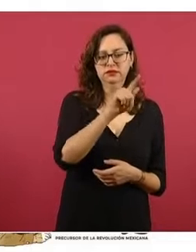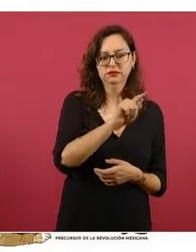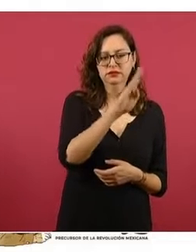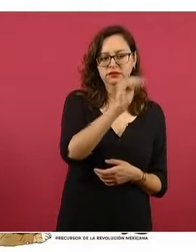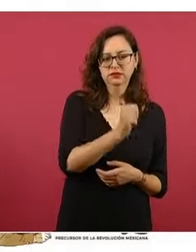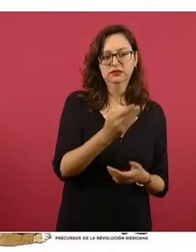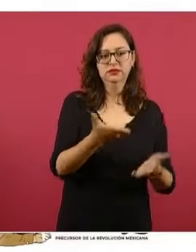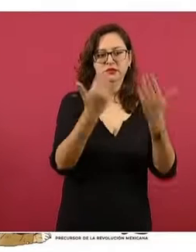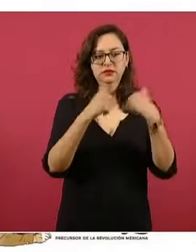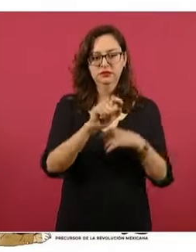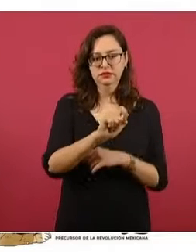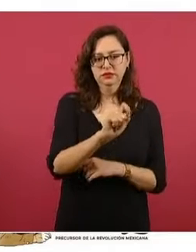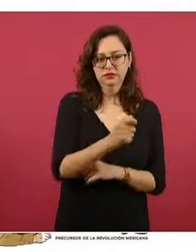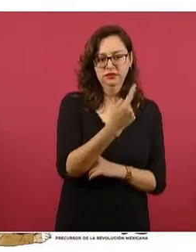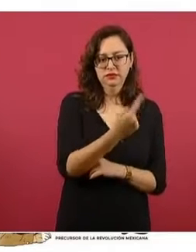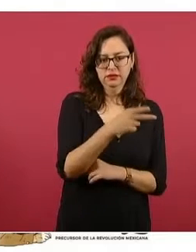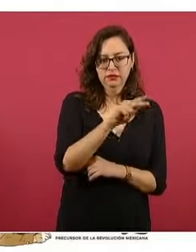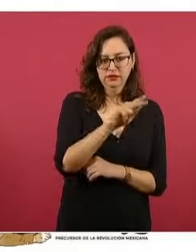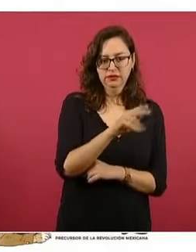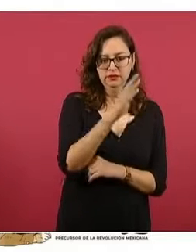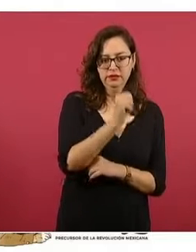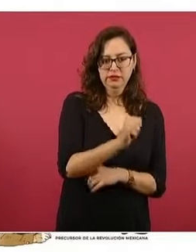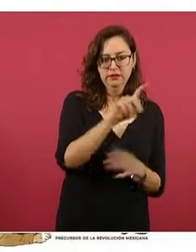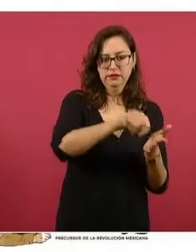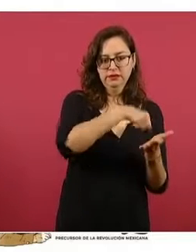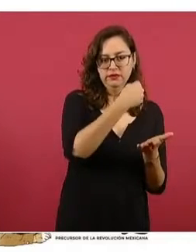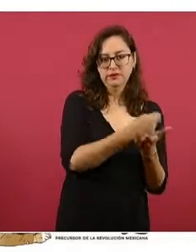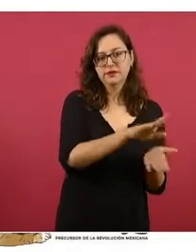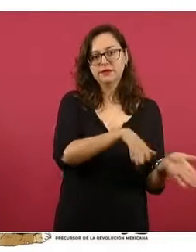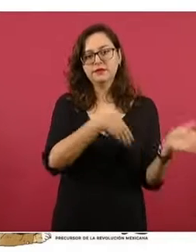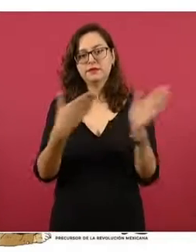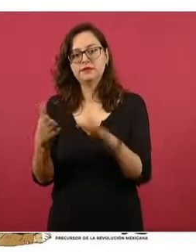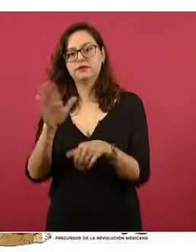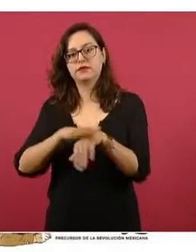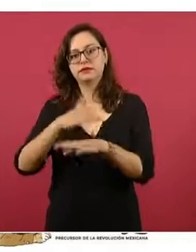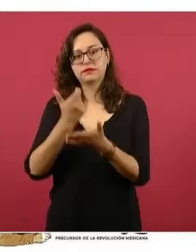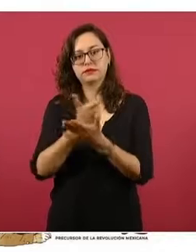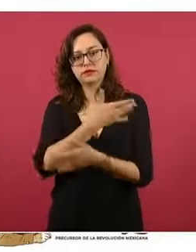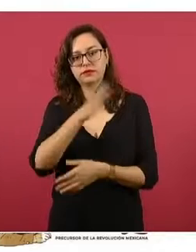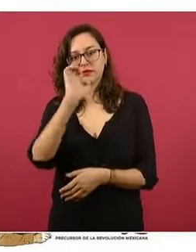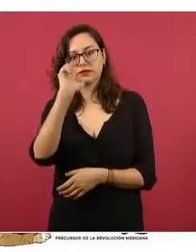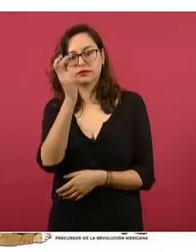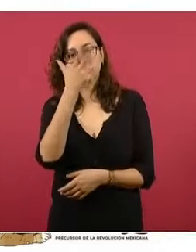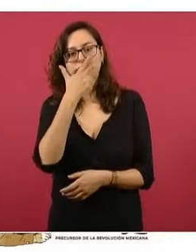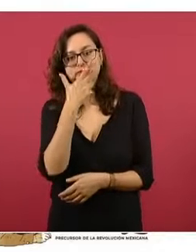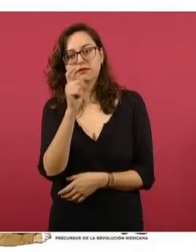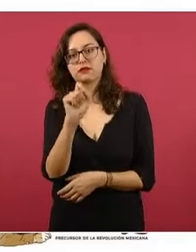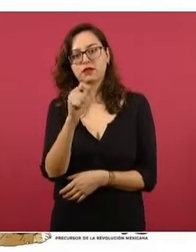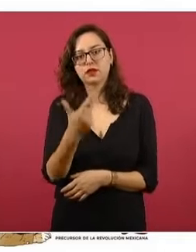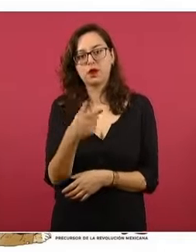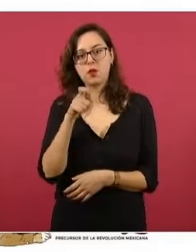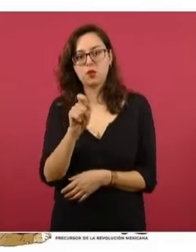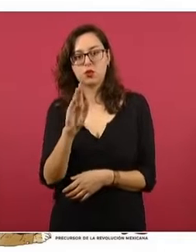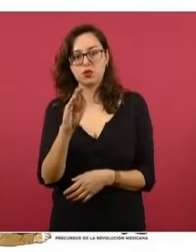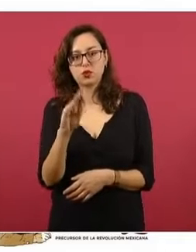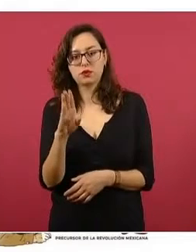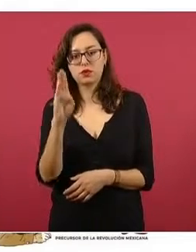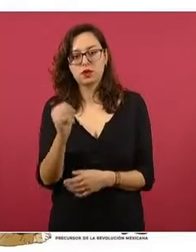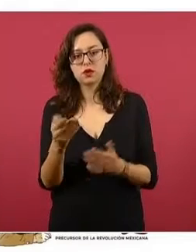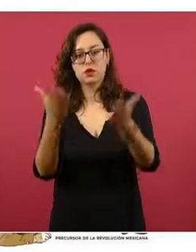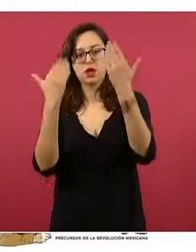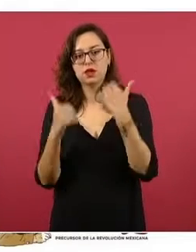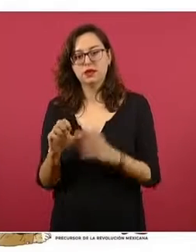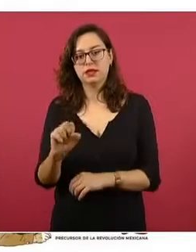.99 de Philips 66 en Chihuahua, Chihuahua y 26.79 de Shell en Naucalpan, Estado de México,